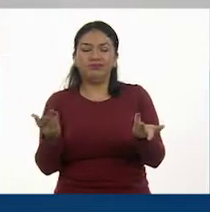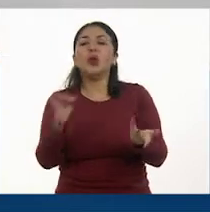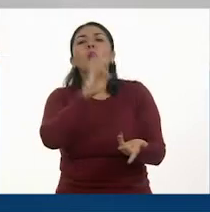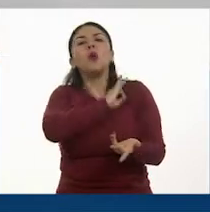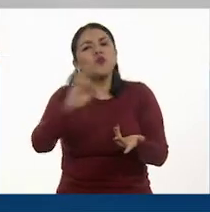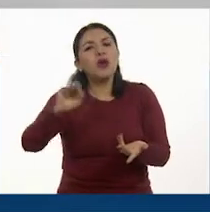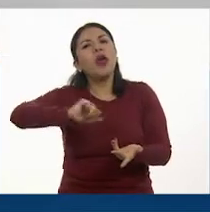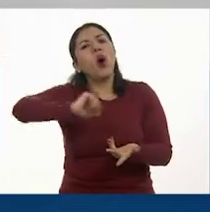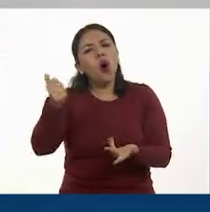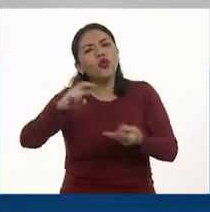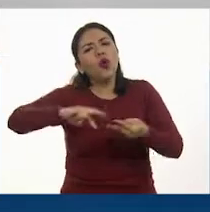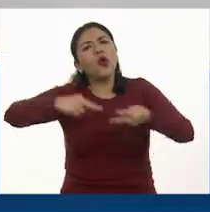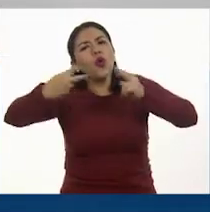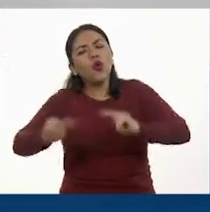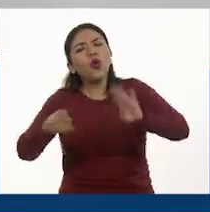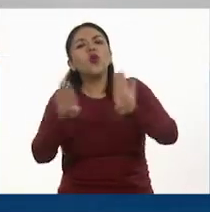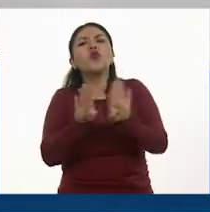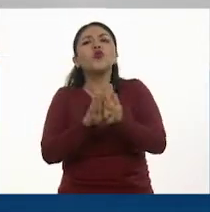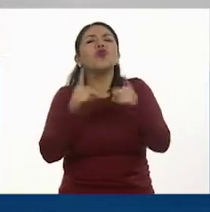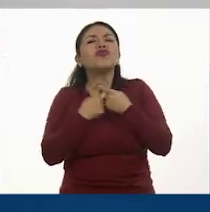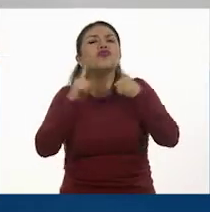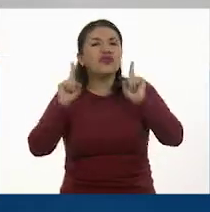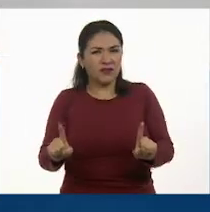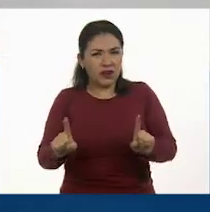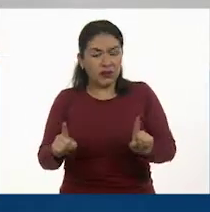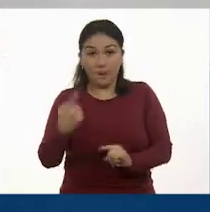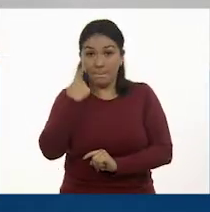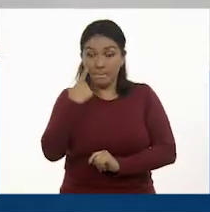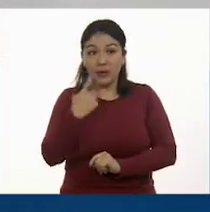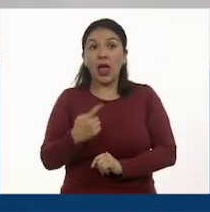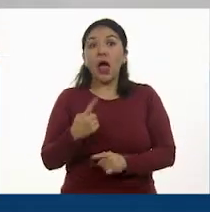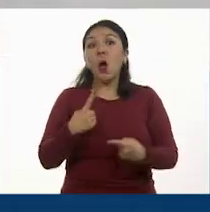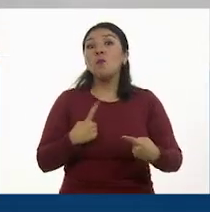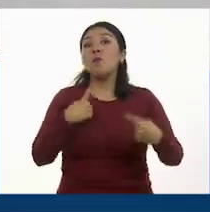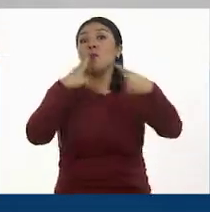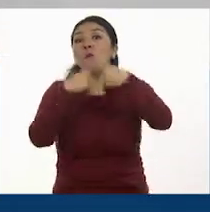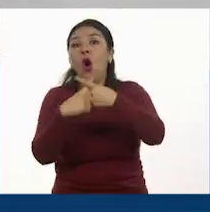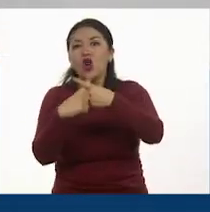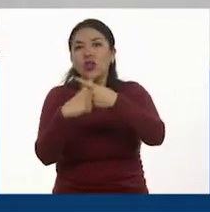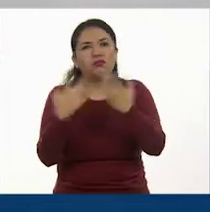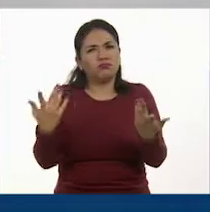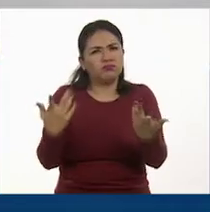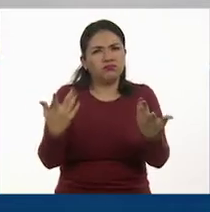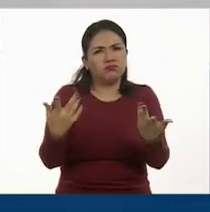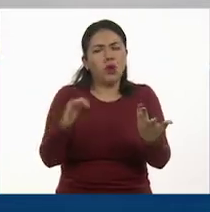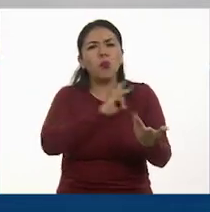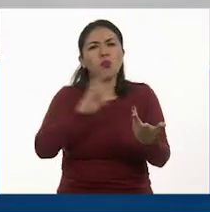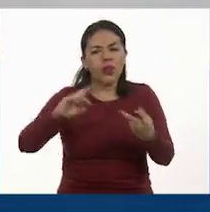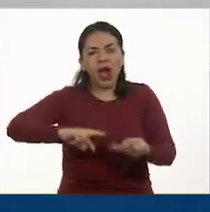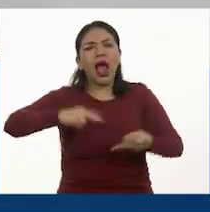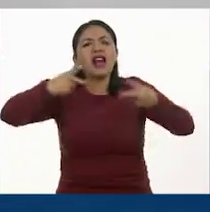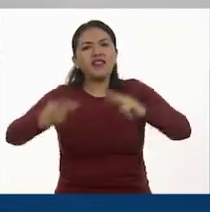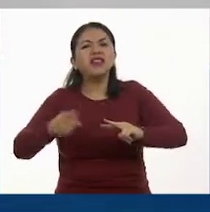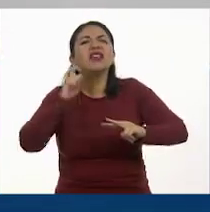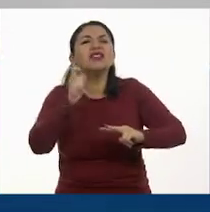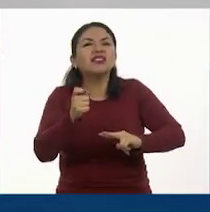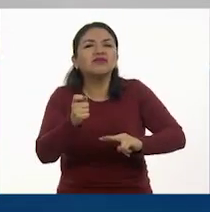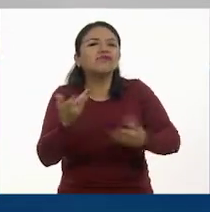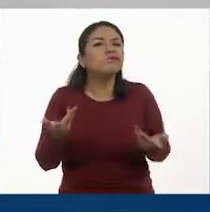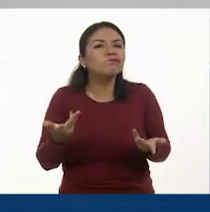sacar una fracción equivalente, pero de una forma diferente. En lugar de multiplicar, ¿qué podríamos hacer para que entonces nos queden